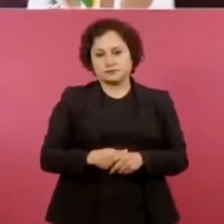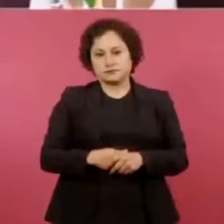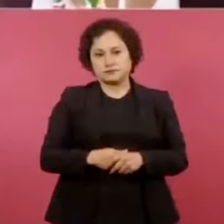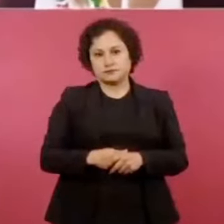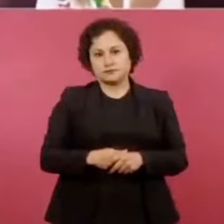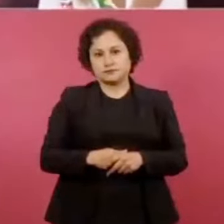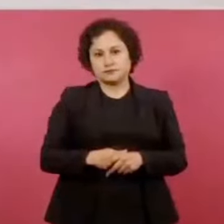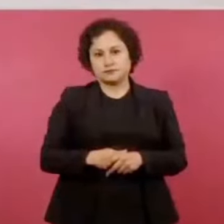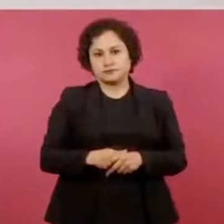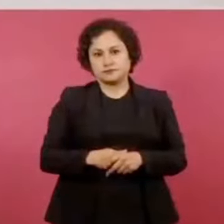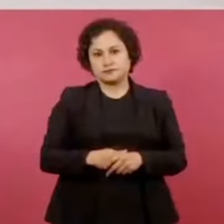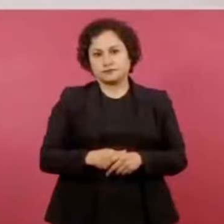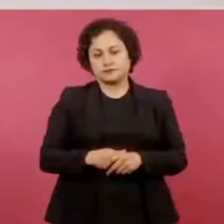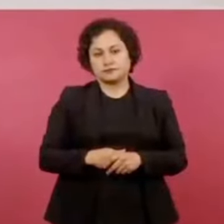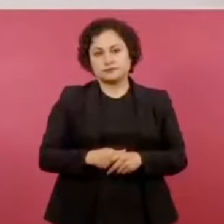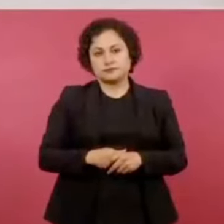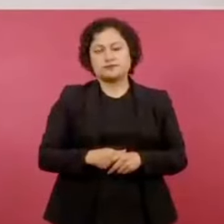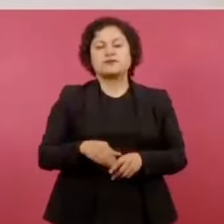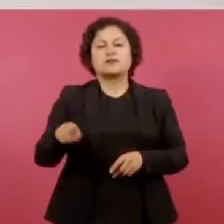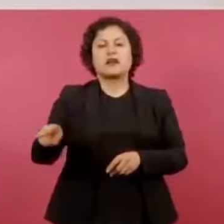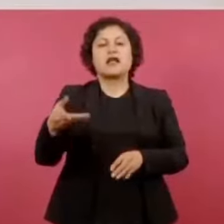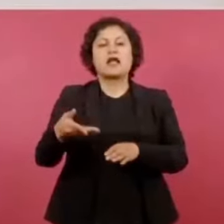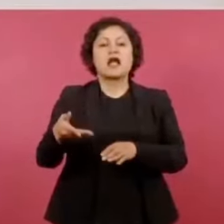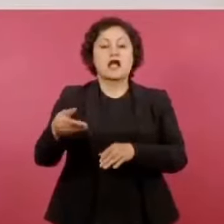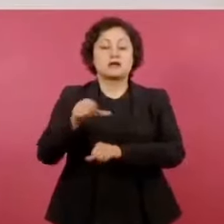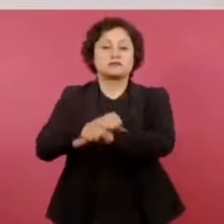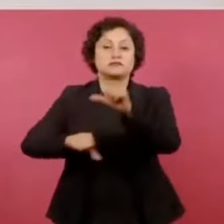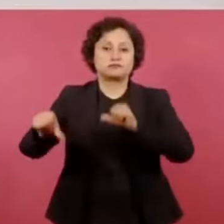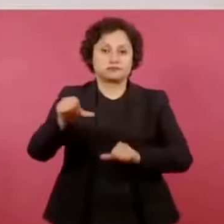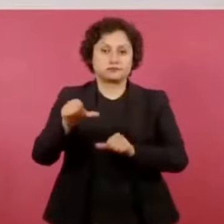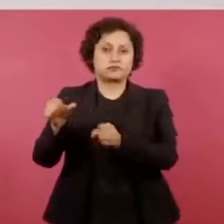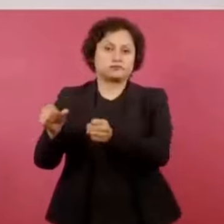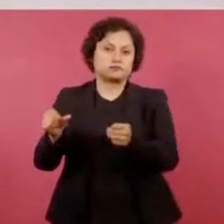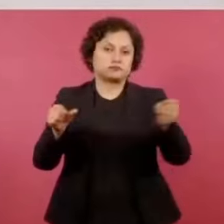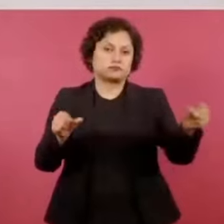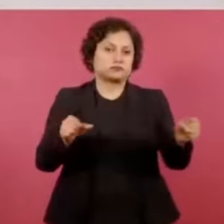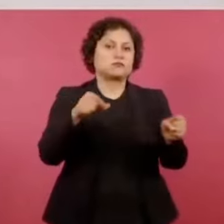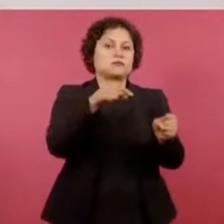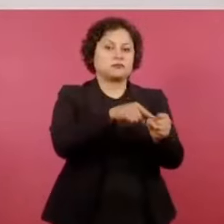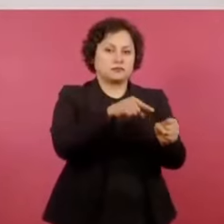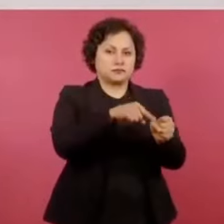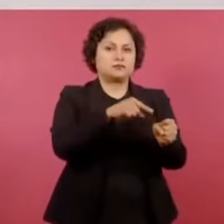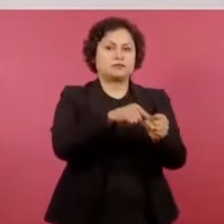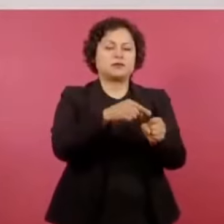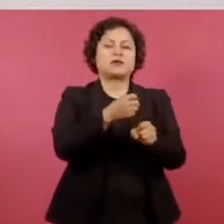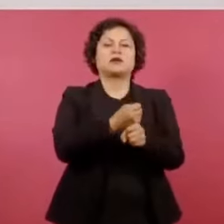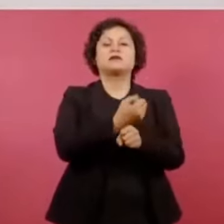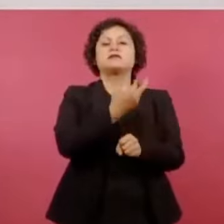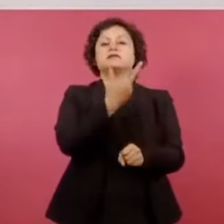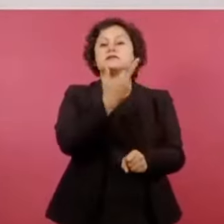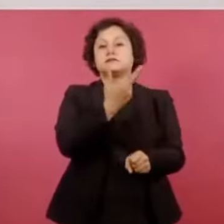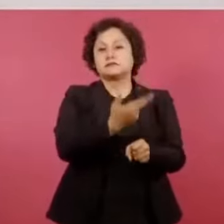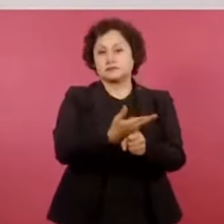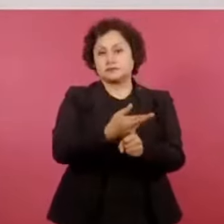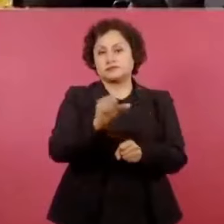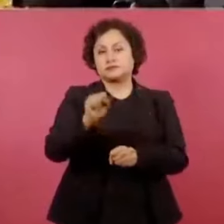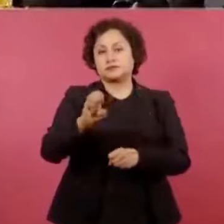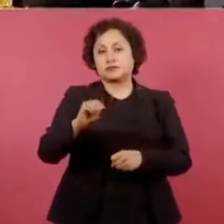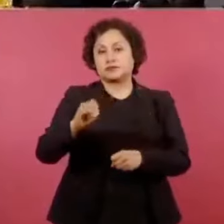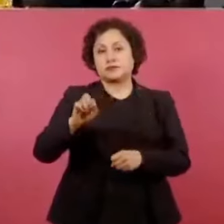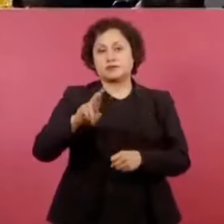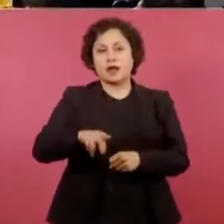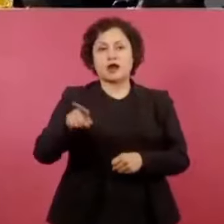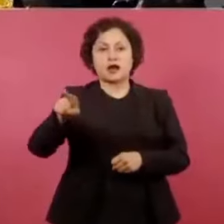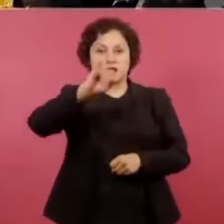era parte del Estado Mayor de la Secretaría de Marina, era el jefe del Estado Mayor de la Secretaría de Marina y